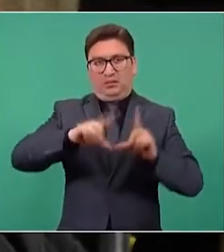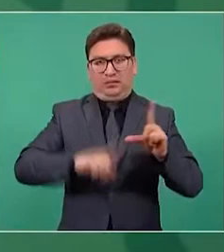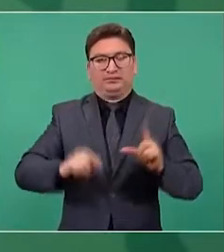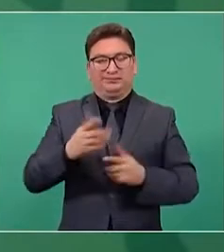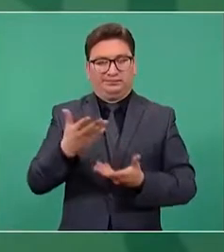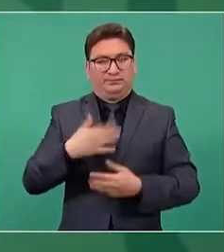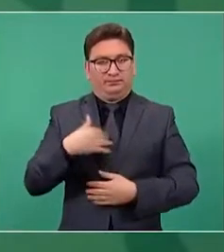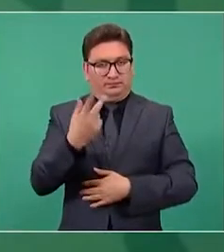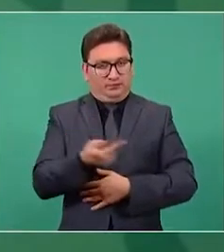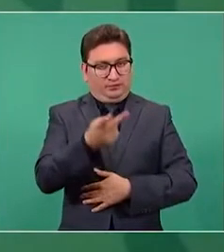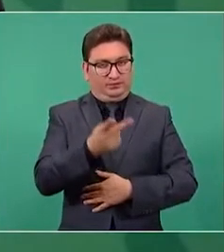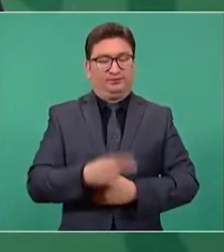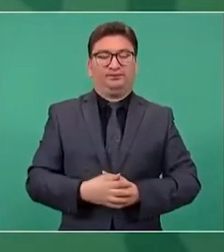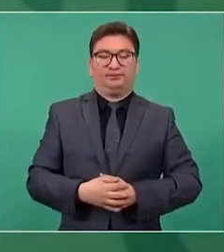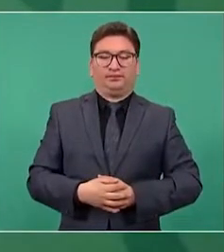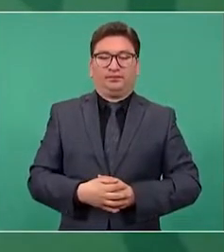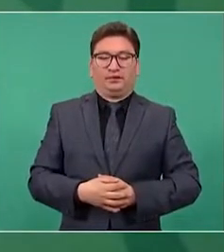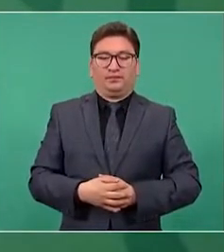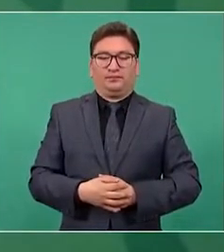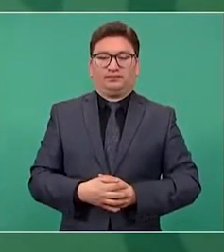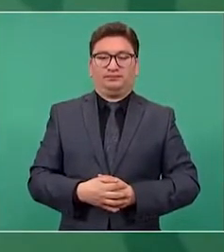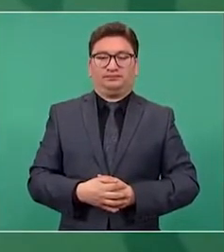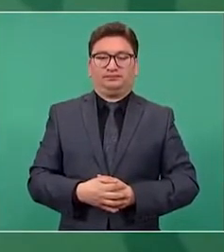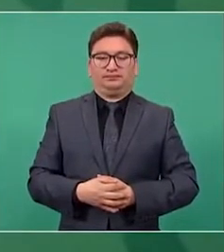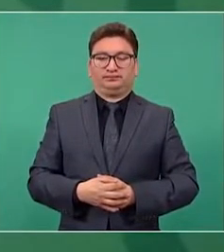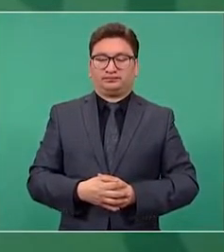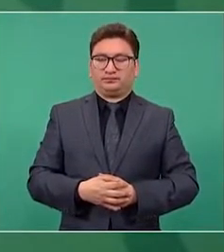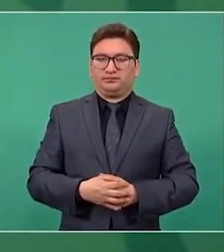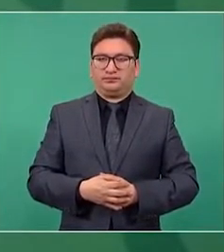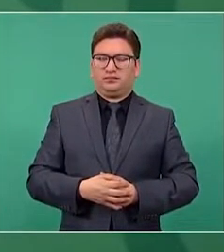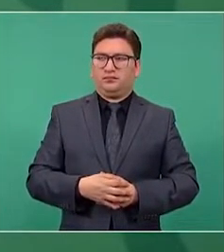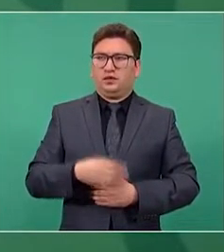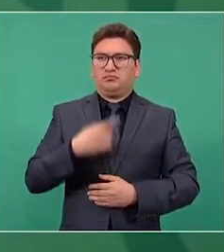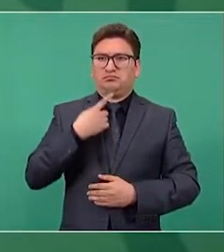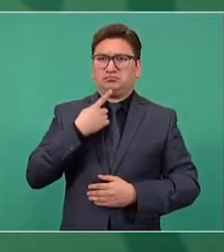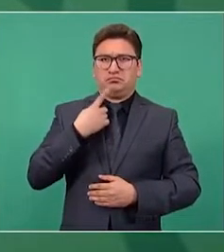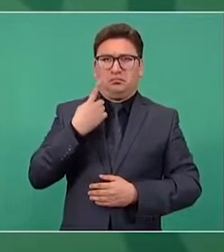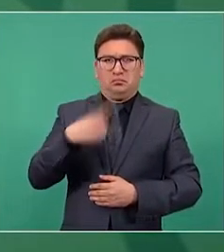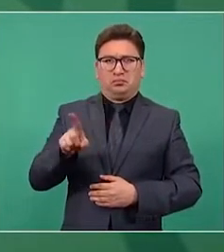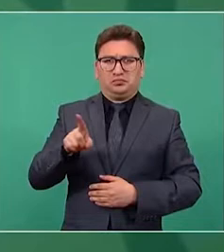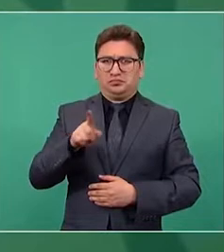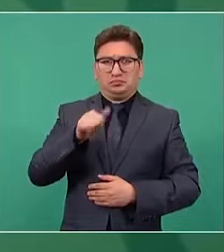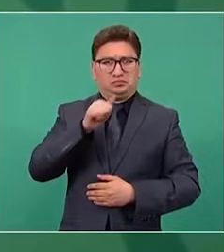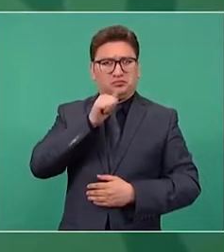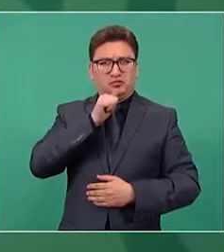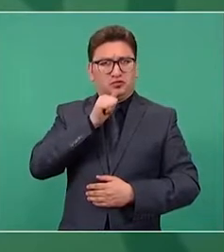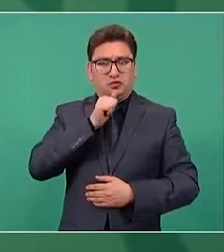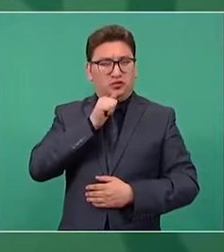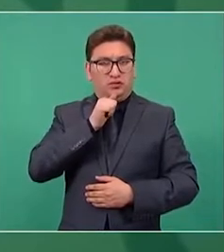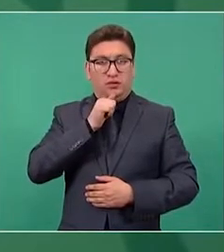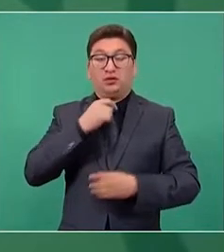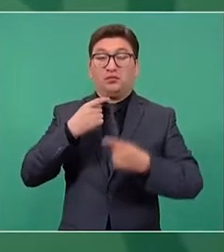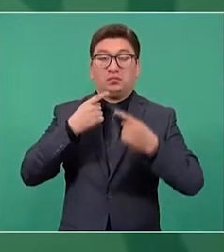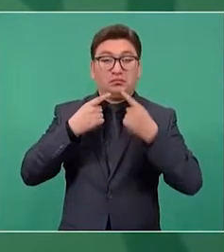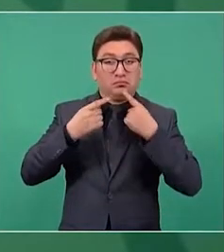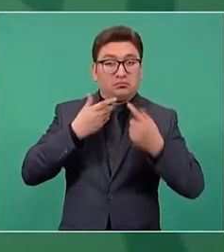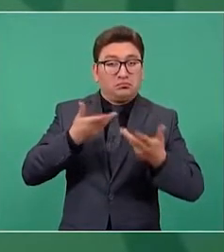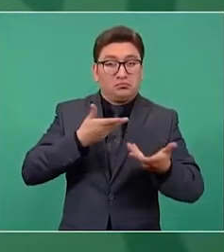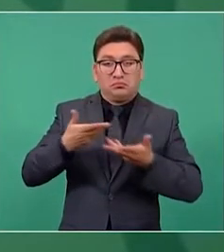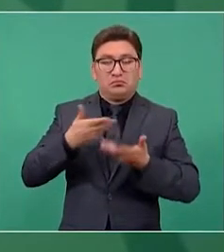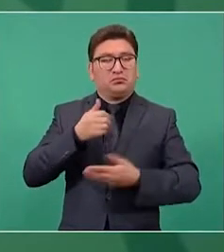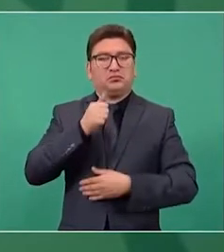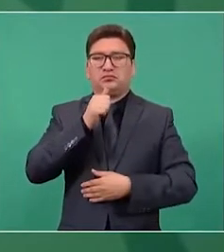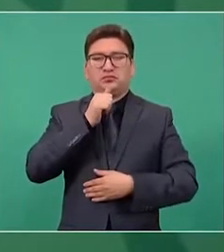primeramente. Bueno, no hemos recibido ninguna denuncia, no lo hemos tratado en el Gabinete